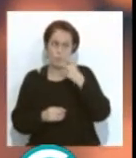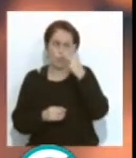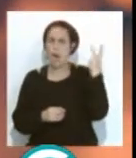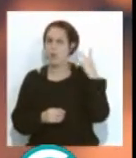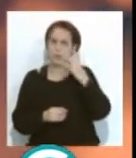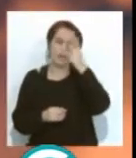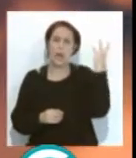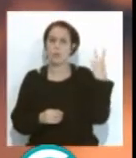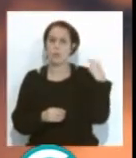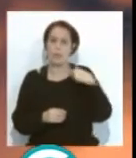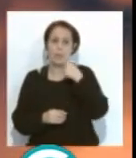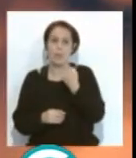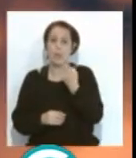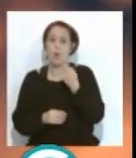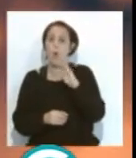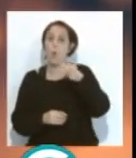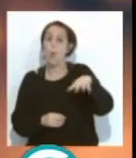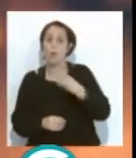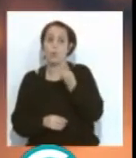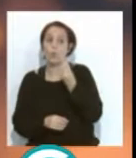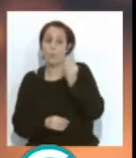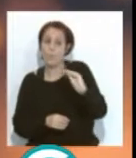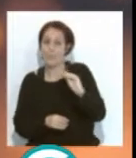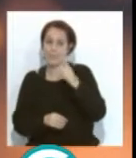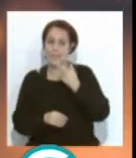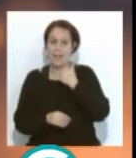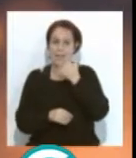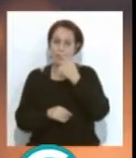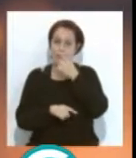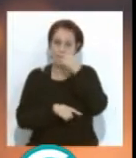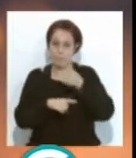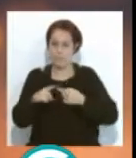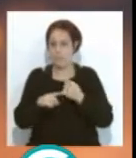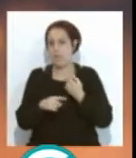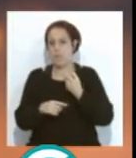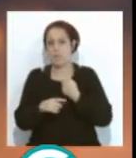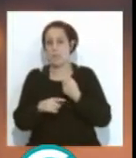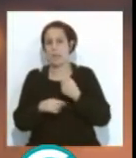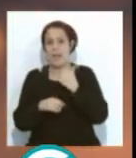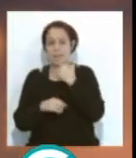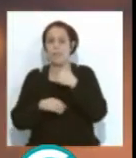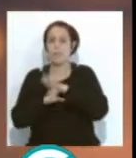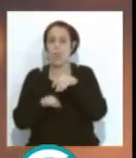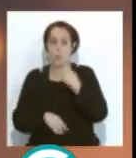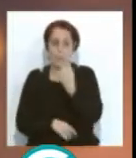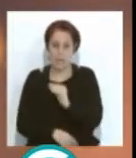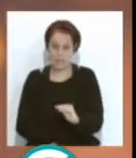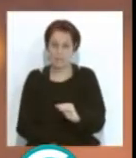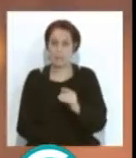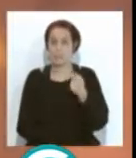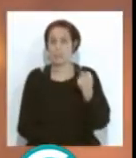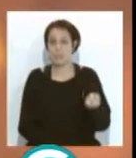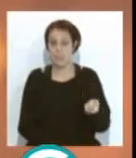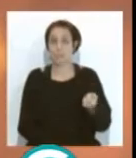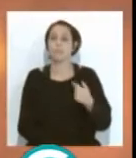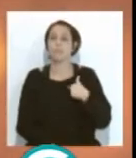hecho de ampliar una función más de cuartos y una función más de semifinales. Cuatro semifinales en lugar de tres… Es que ahí es donde ha estado, creo yo… Y siete cuartos en lugar